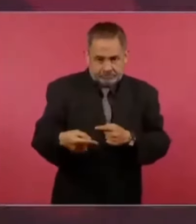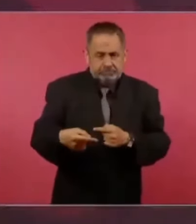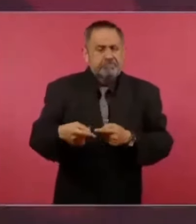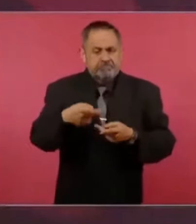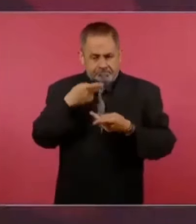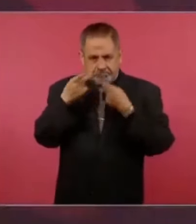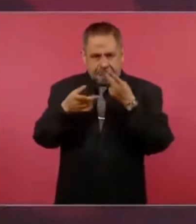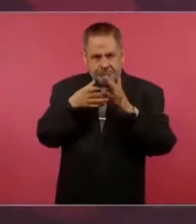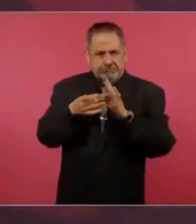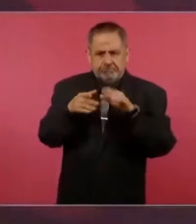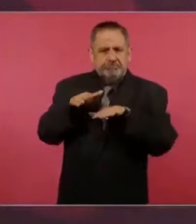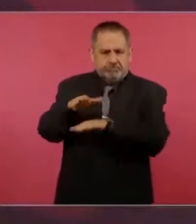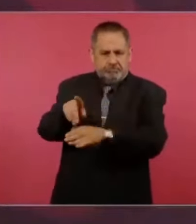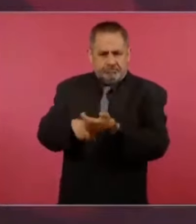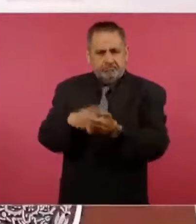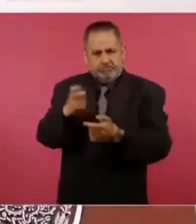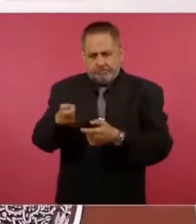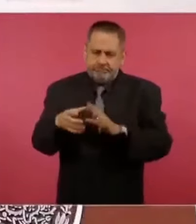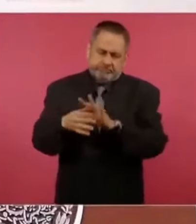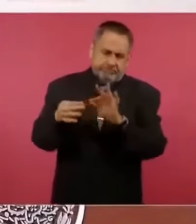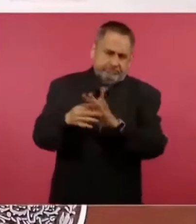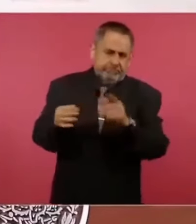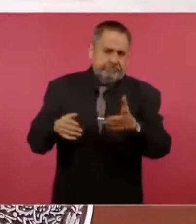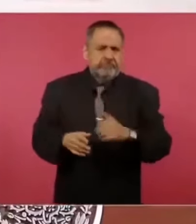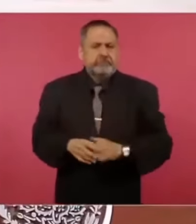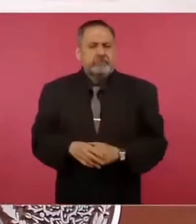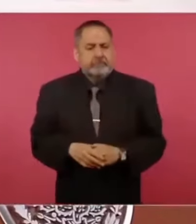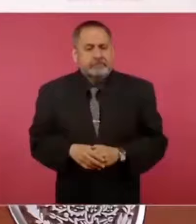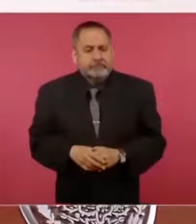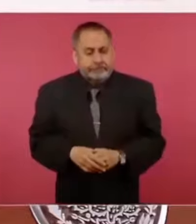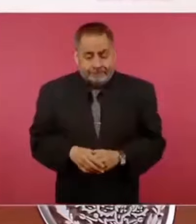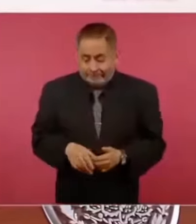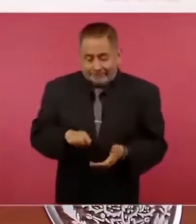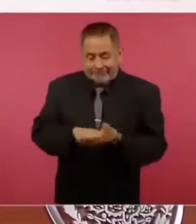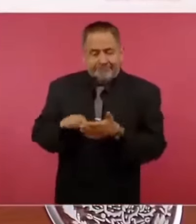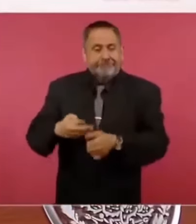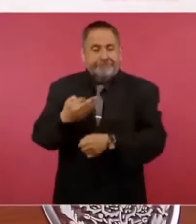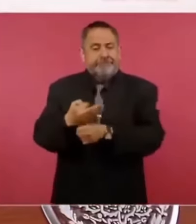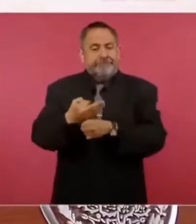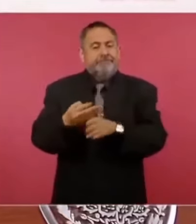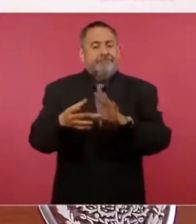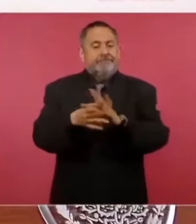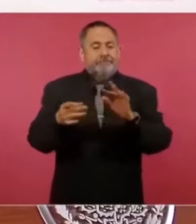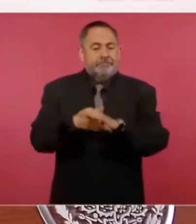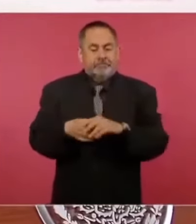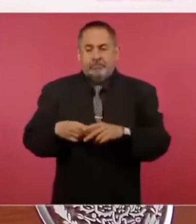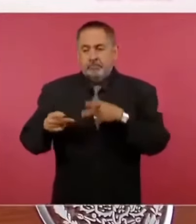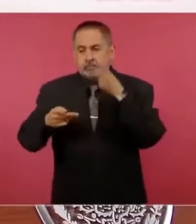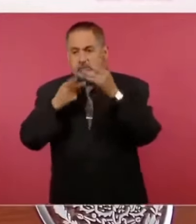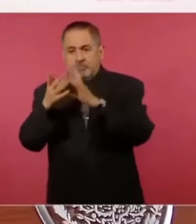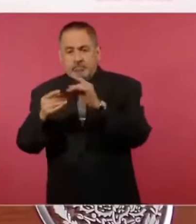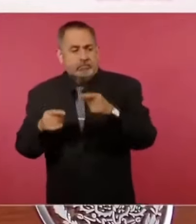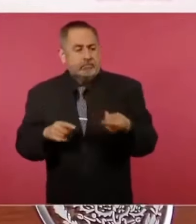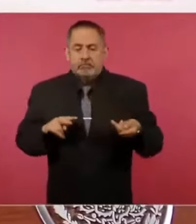de eso, porque ahora todo lo distorsiona,